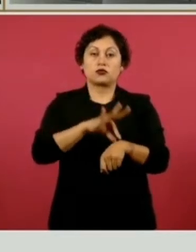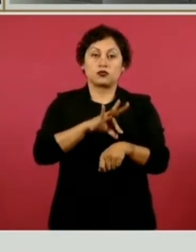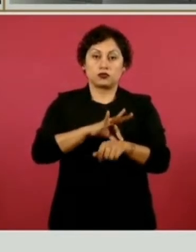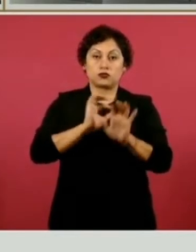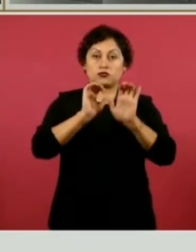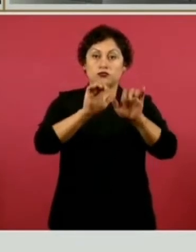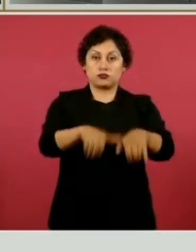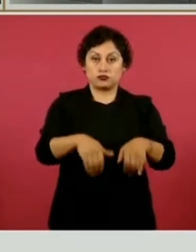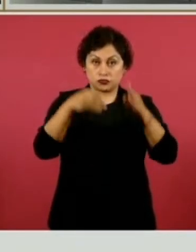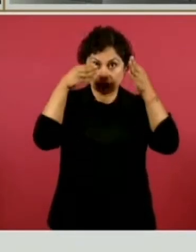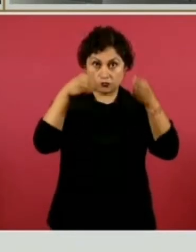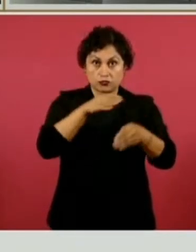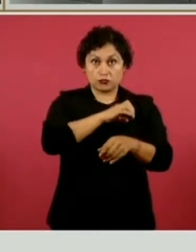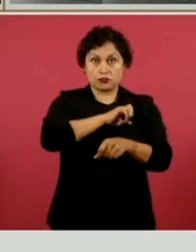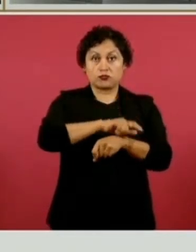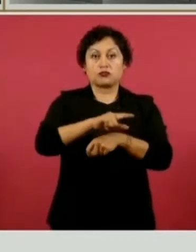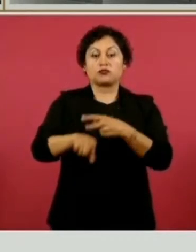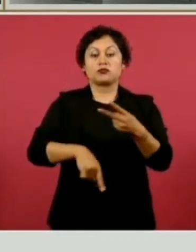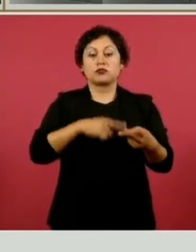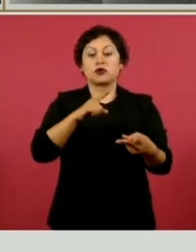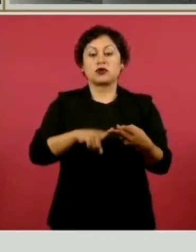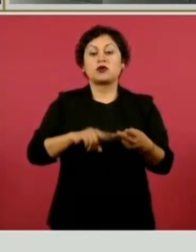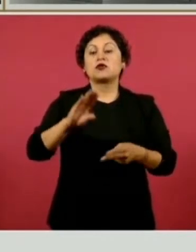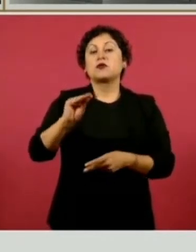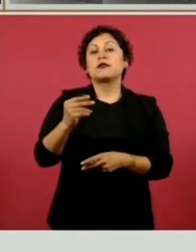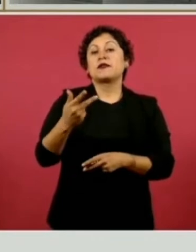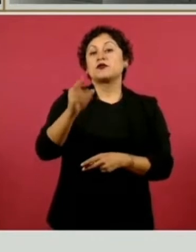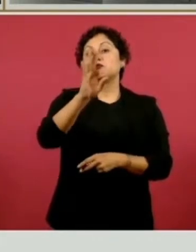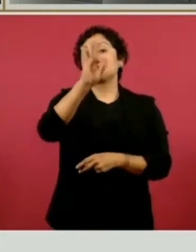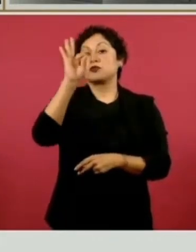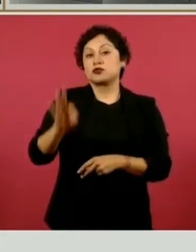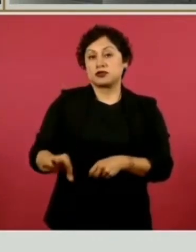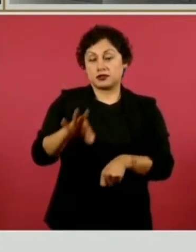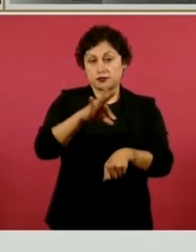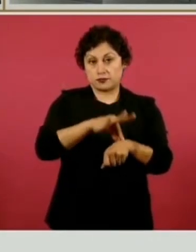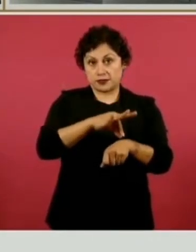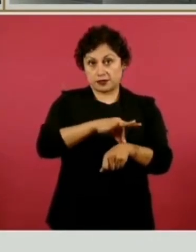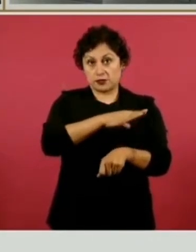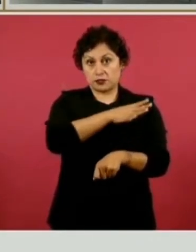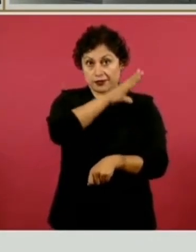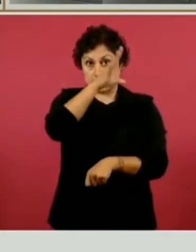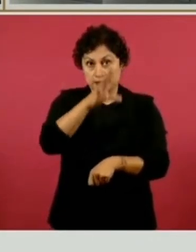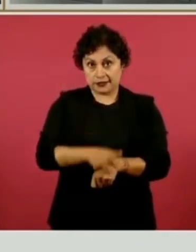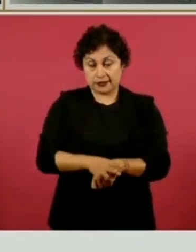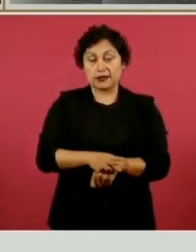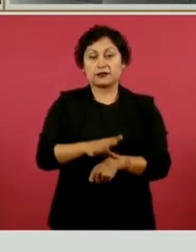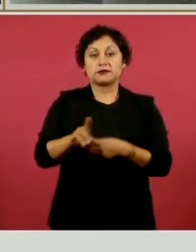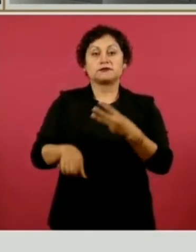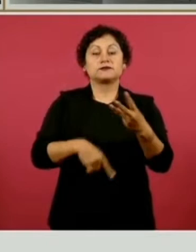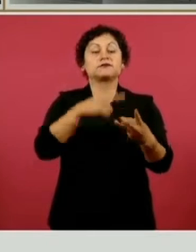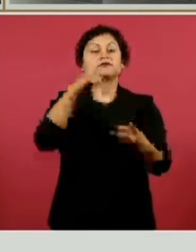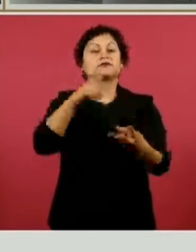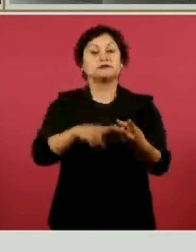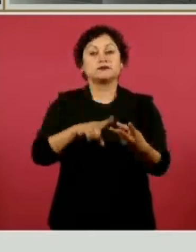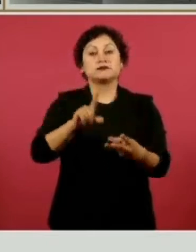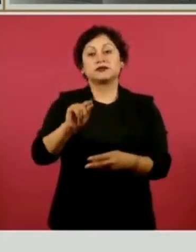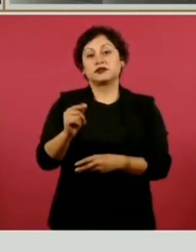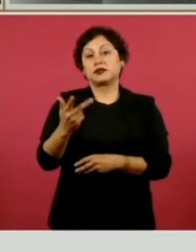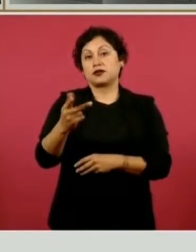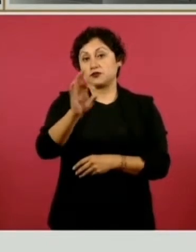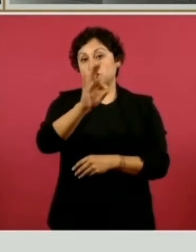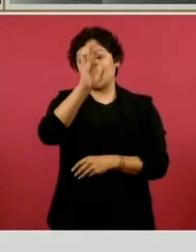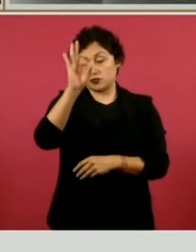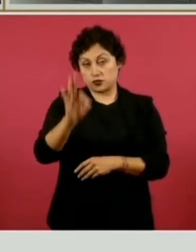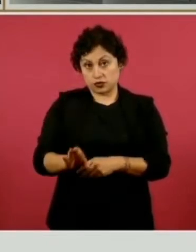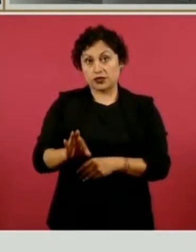el 98 por ciento ya de avance en contratación de médicos generales para el primer nivel y 78 por ciento